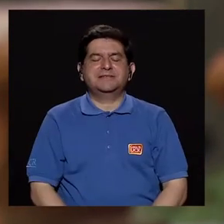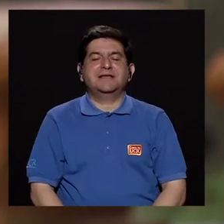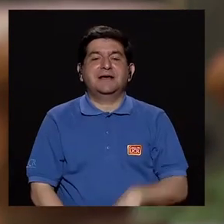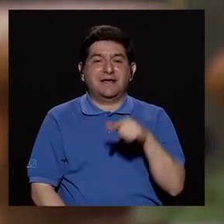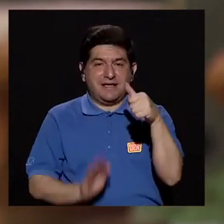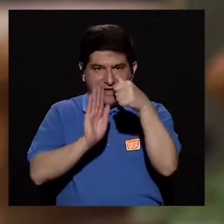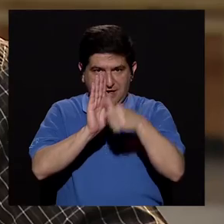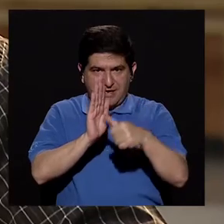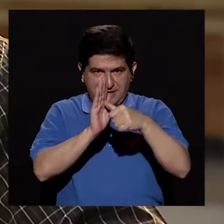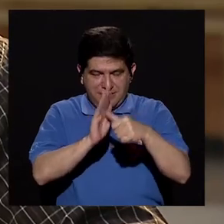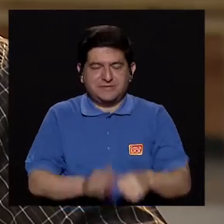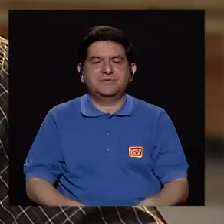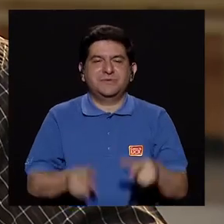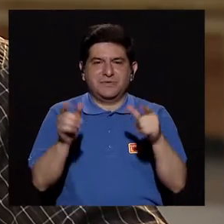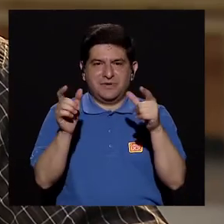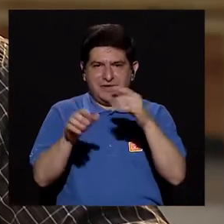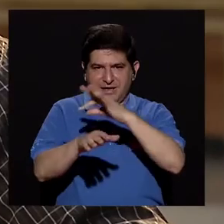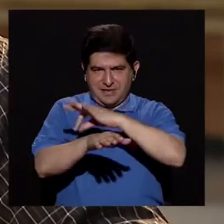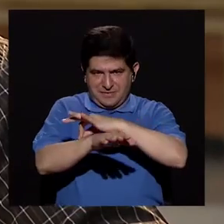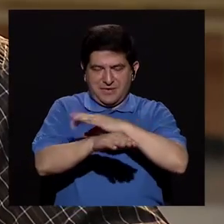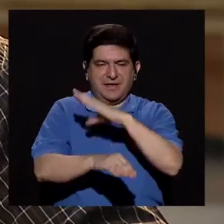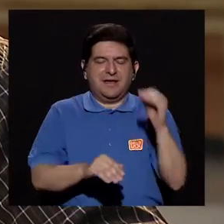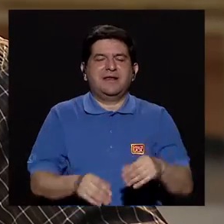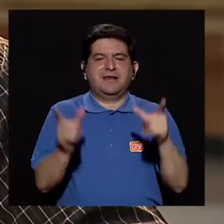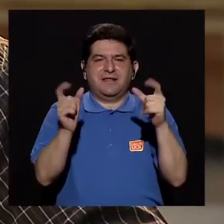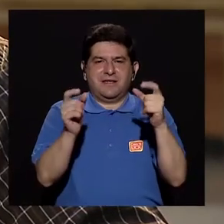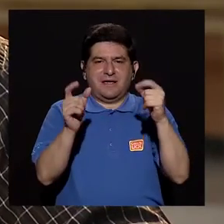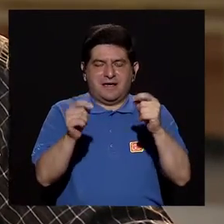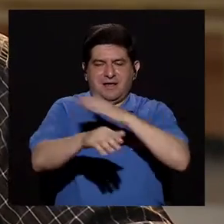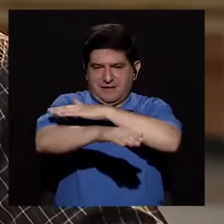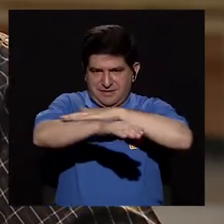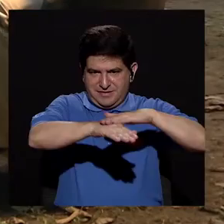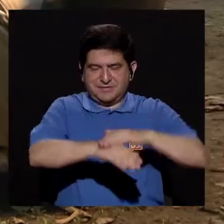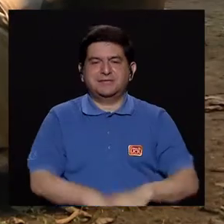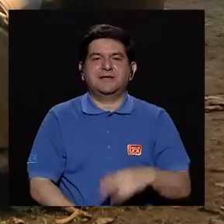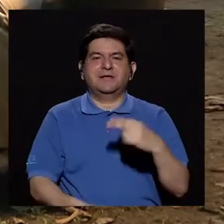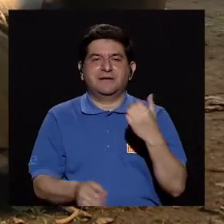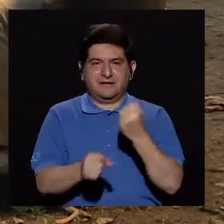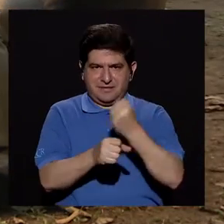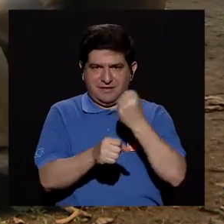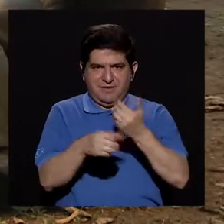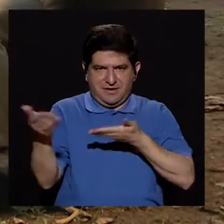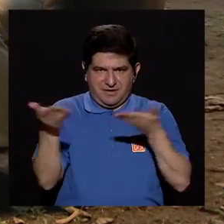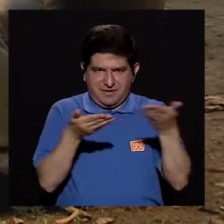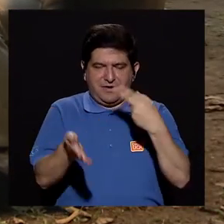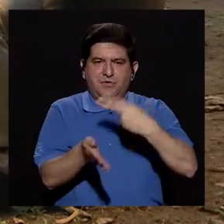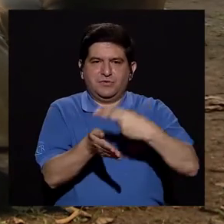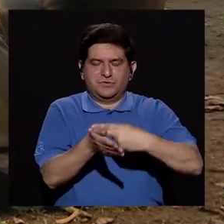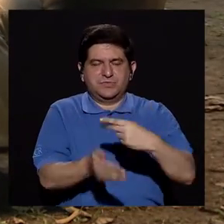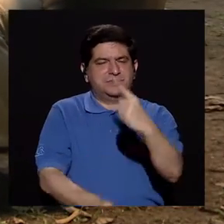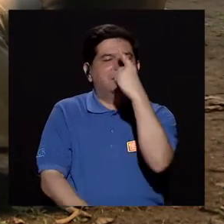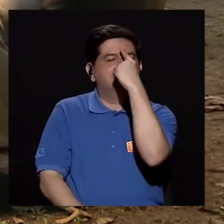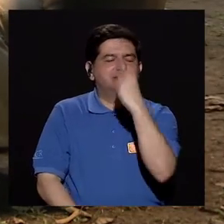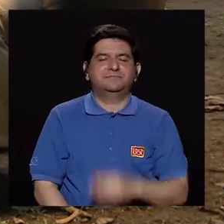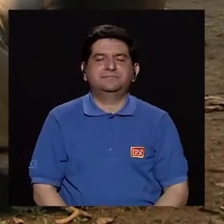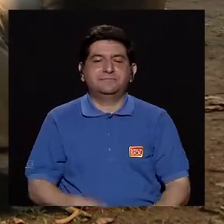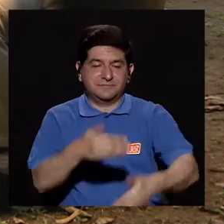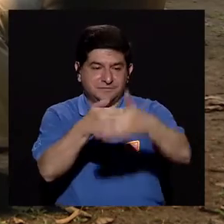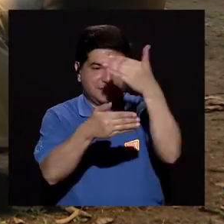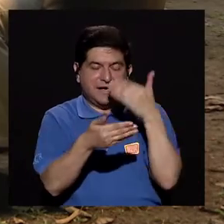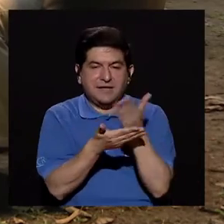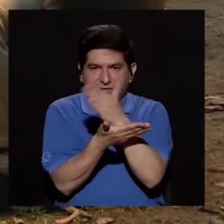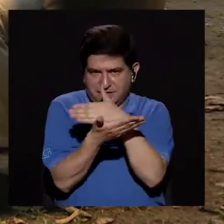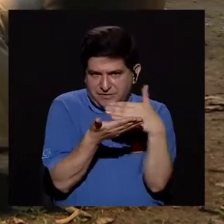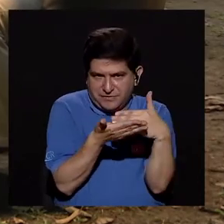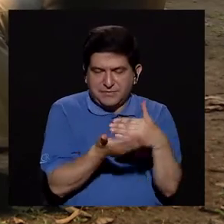oncológica cutánea del hospital Rafael Ángel Calderón Guardia. Doctora, en el bloque